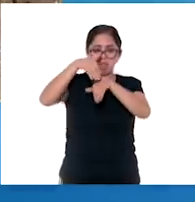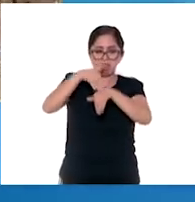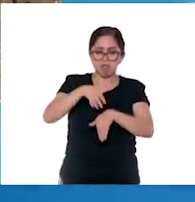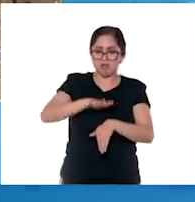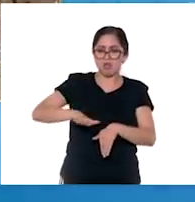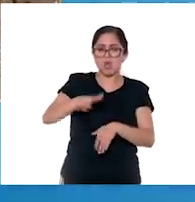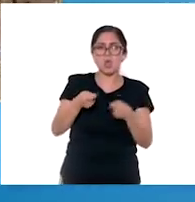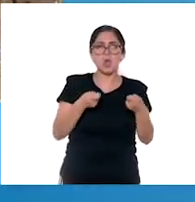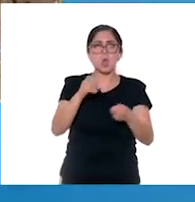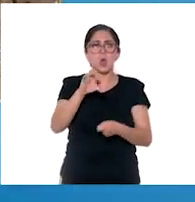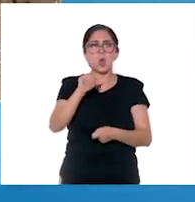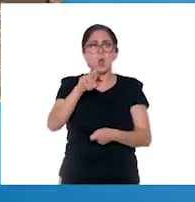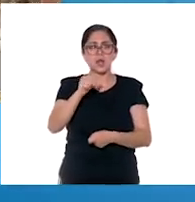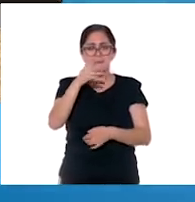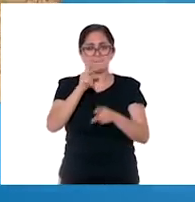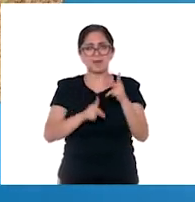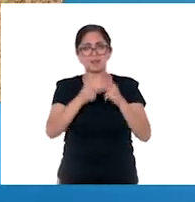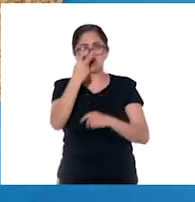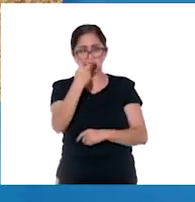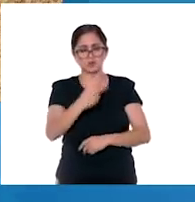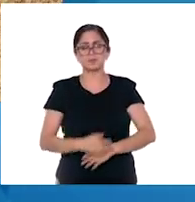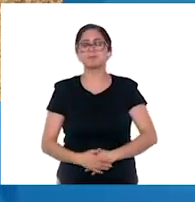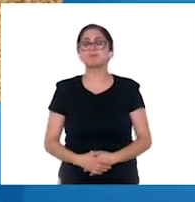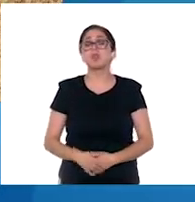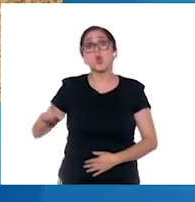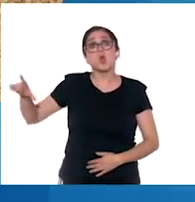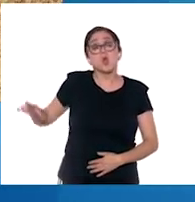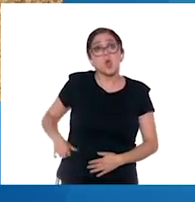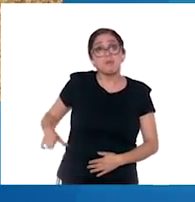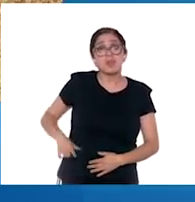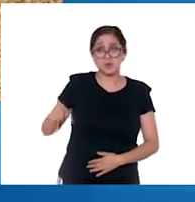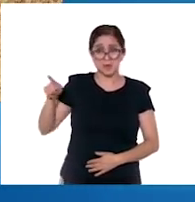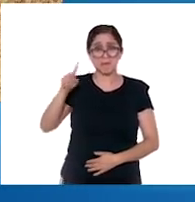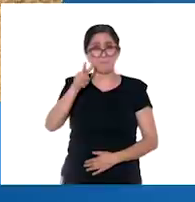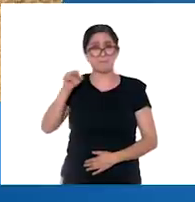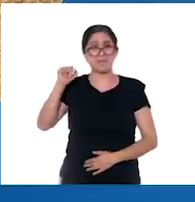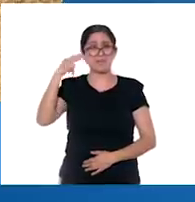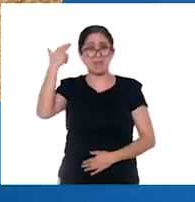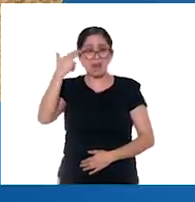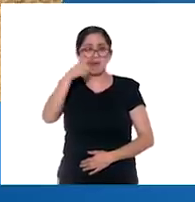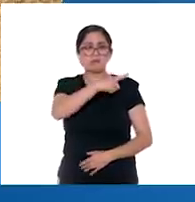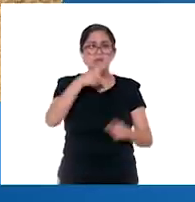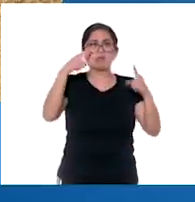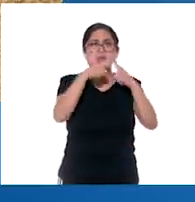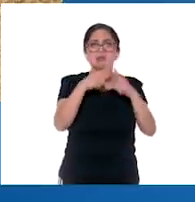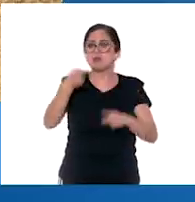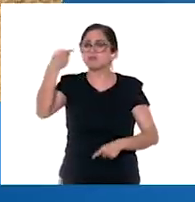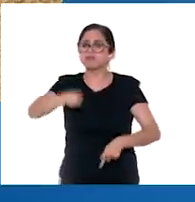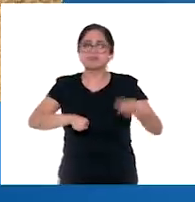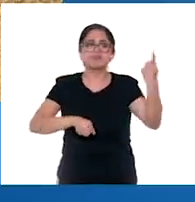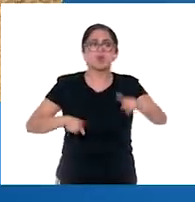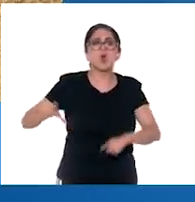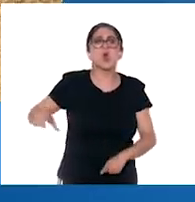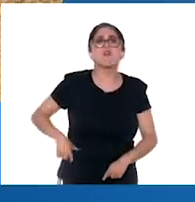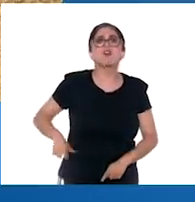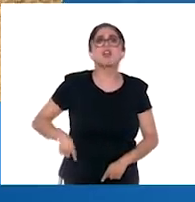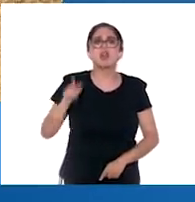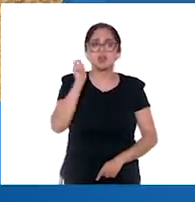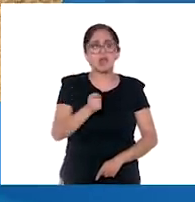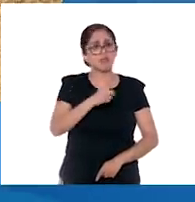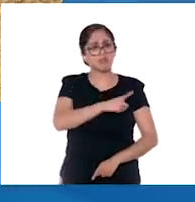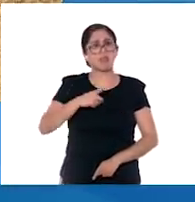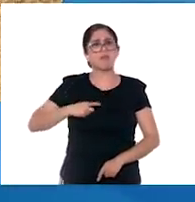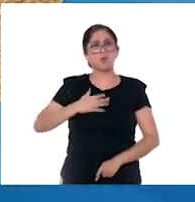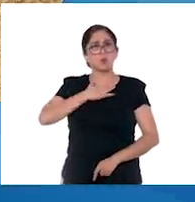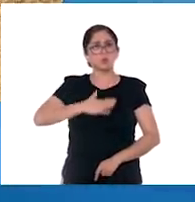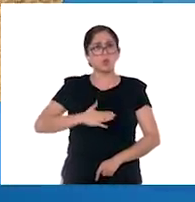El gobierno. Aunque había un virrey, la iglesia católica también ayudaba en la labor de gobernar y ejercer justicia. A través del